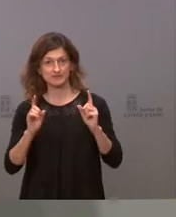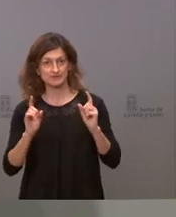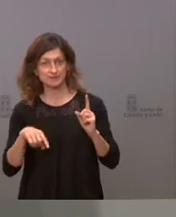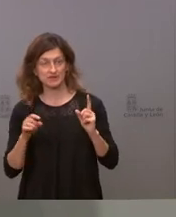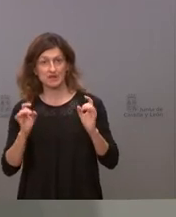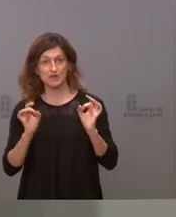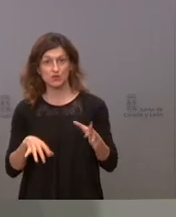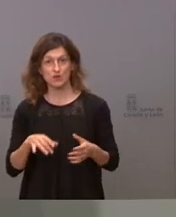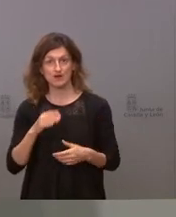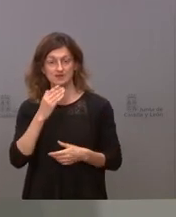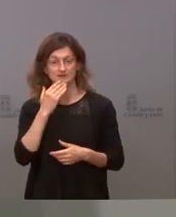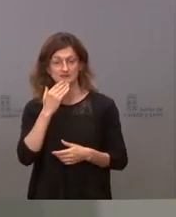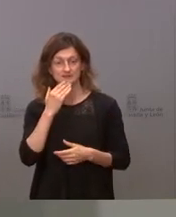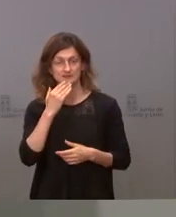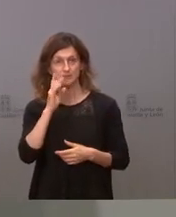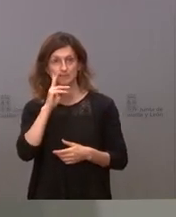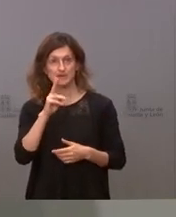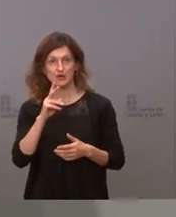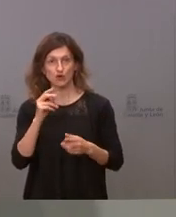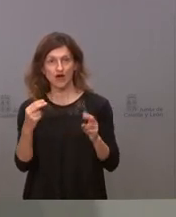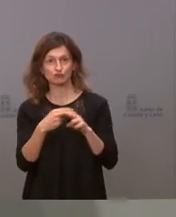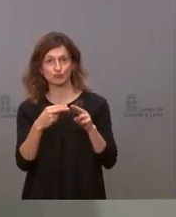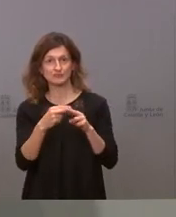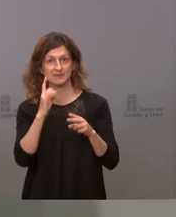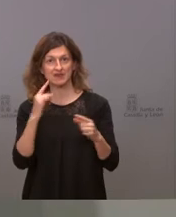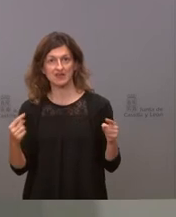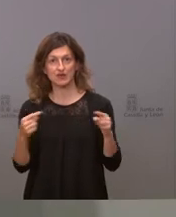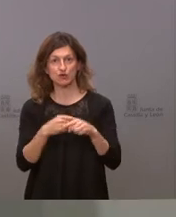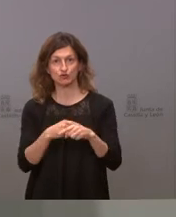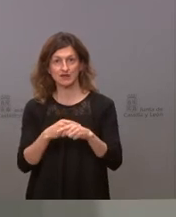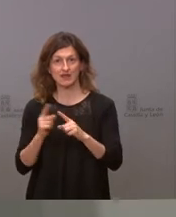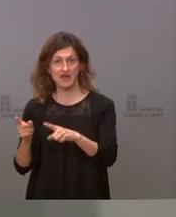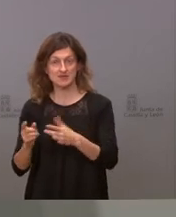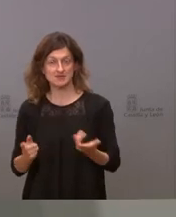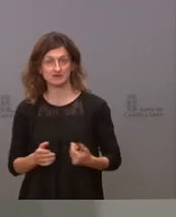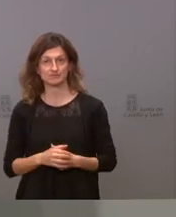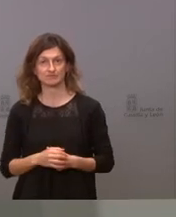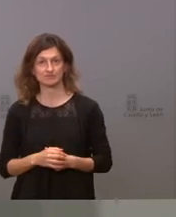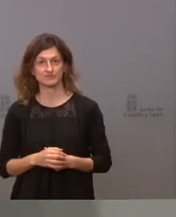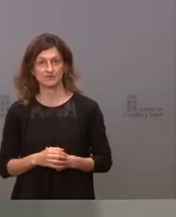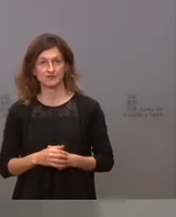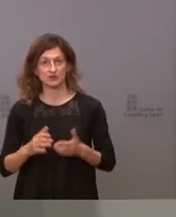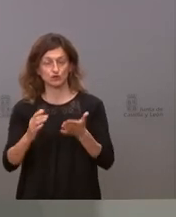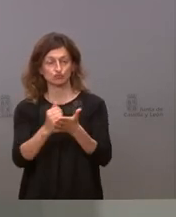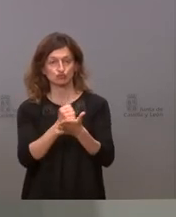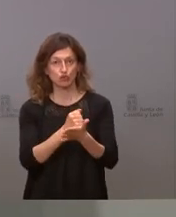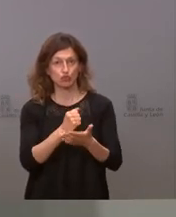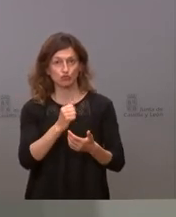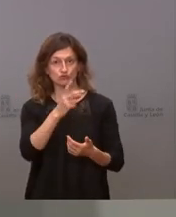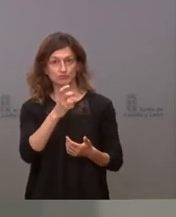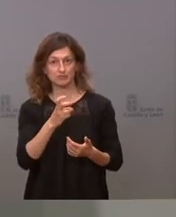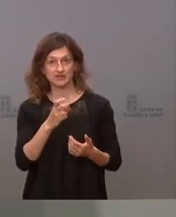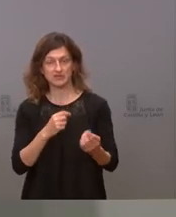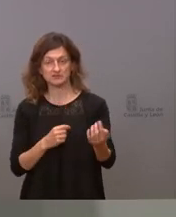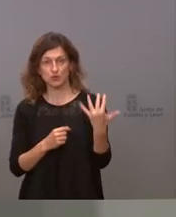es que el que va en sentido contrario en la autopista es el ministerio porque si todos vienen en dirección